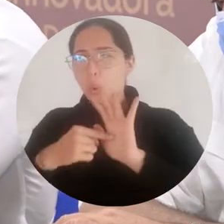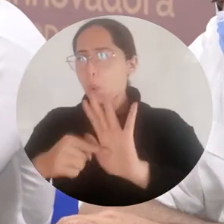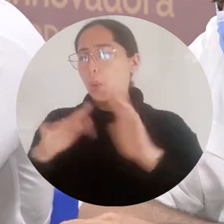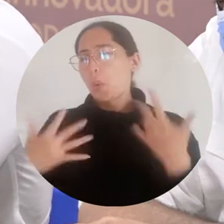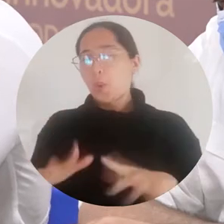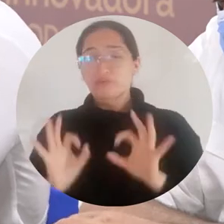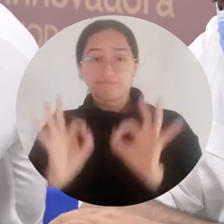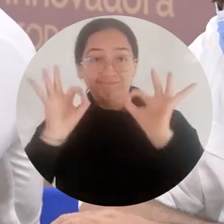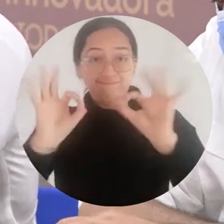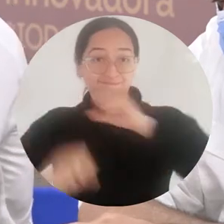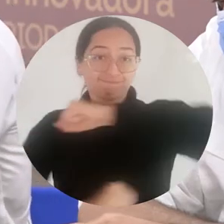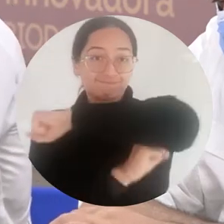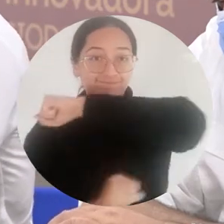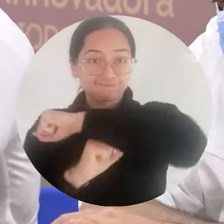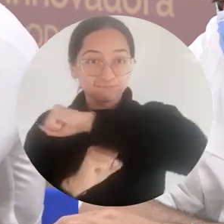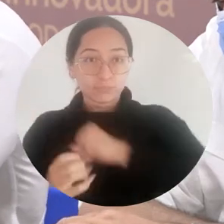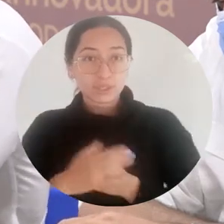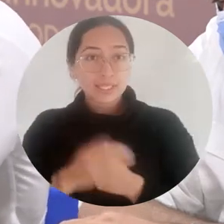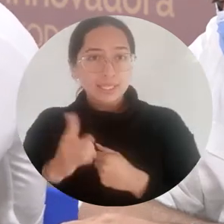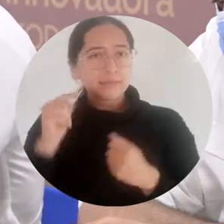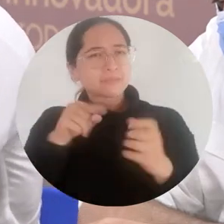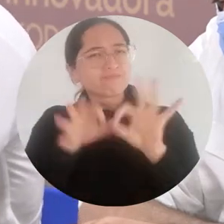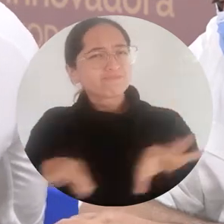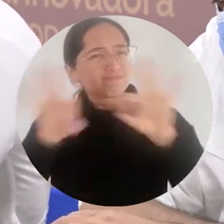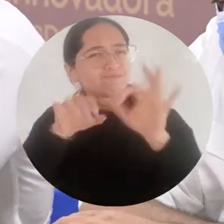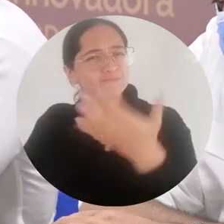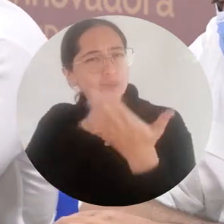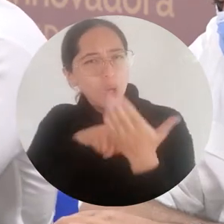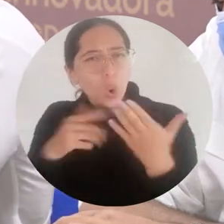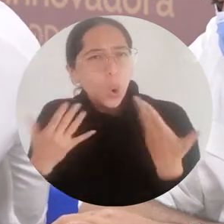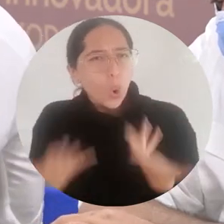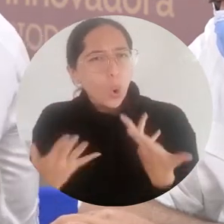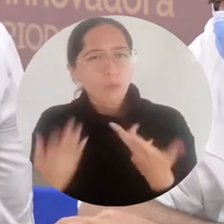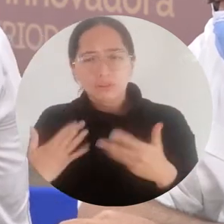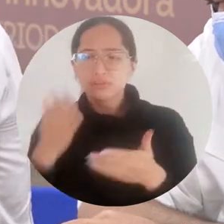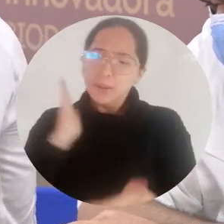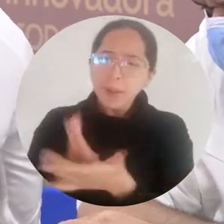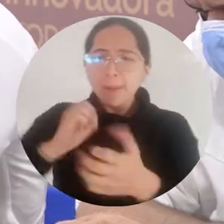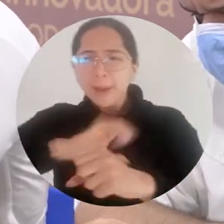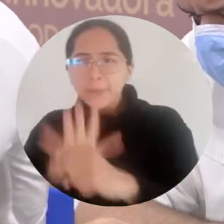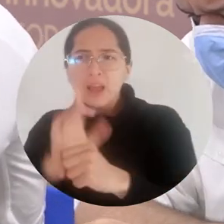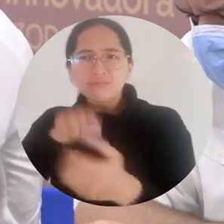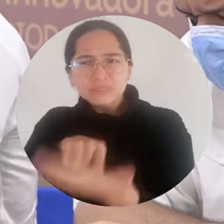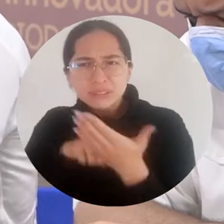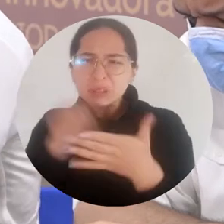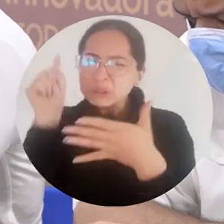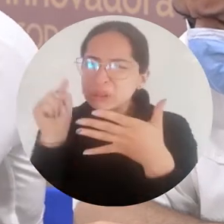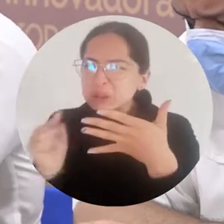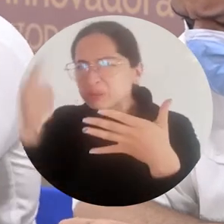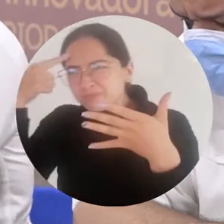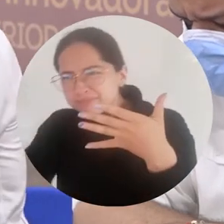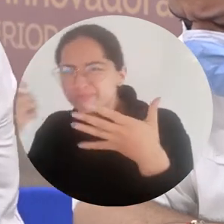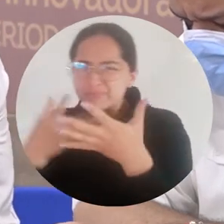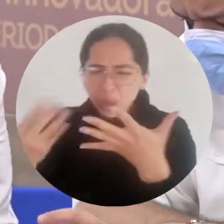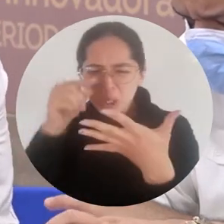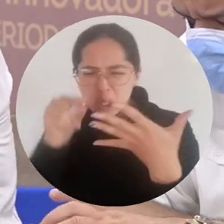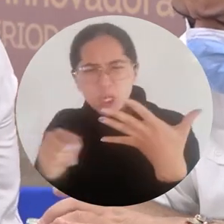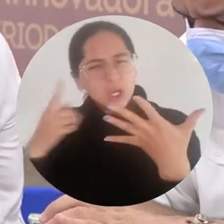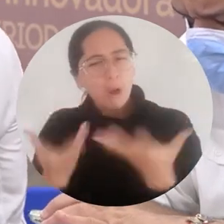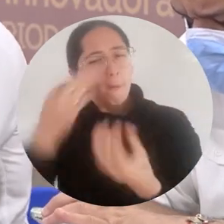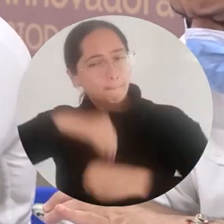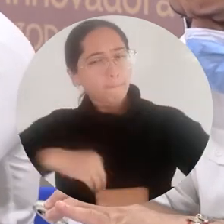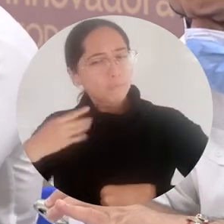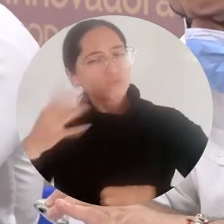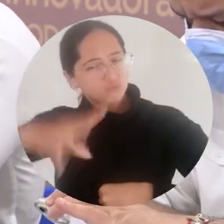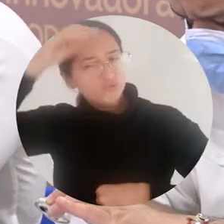Es necesario que hagamos un balance de lo que nos dejó la pandemia en términos de buenas prácticas académicas, administrativas, recoger esos